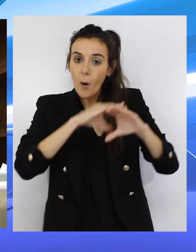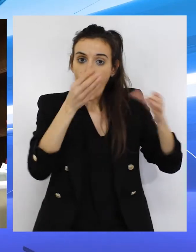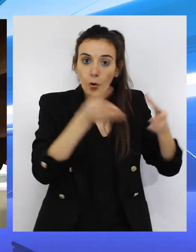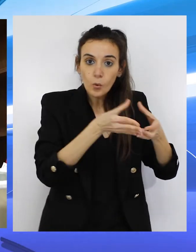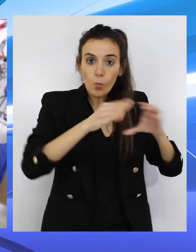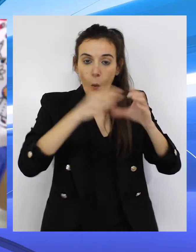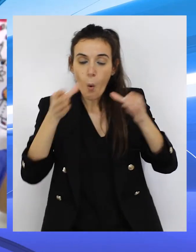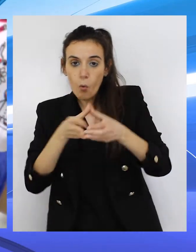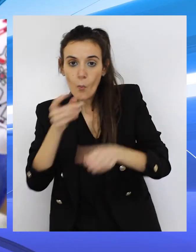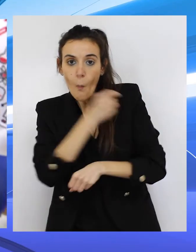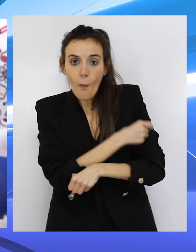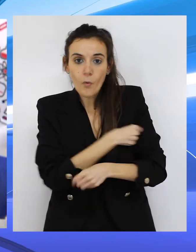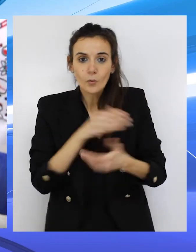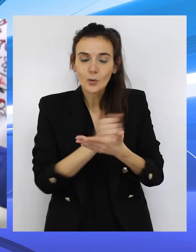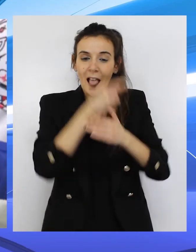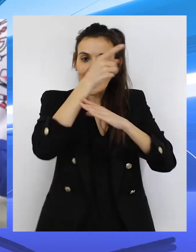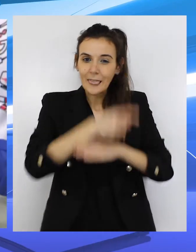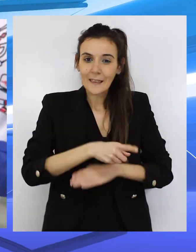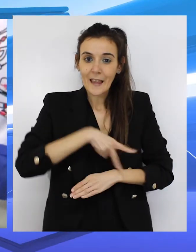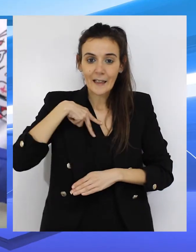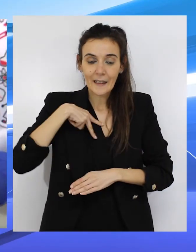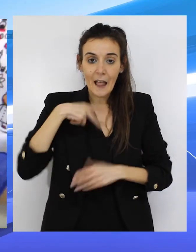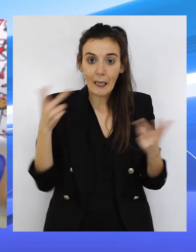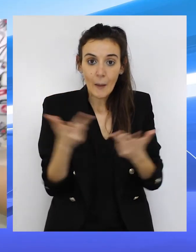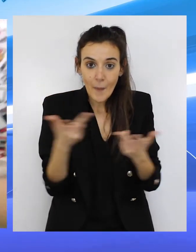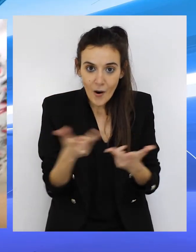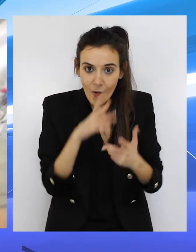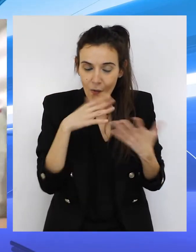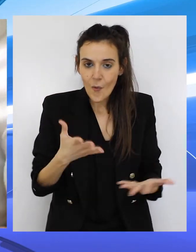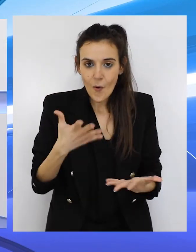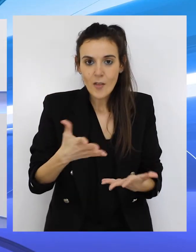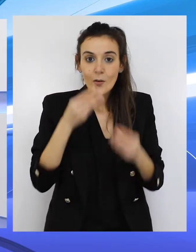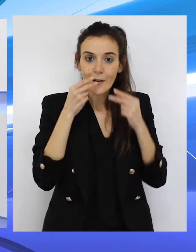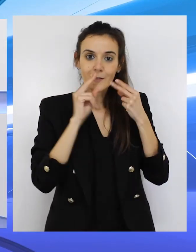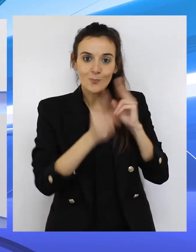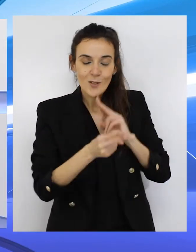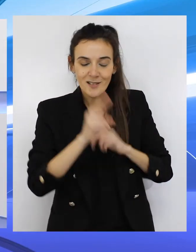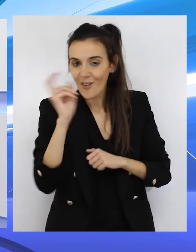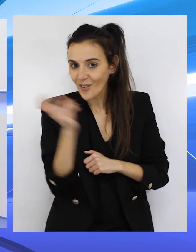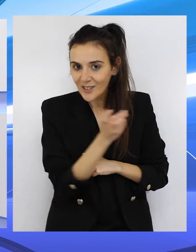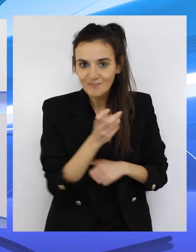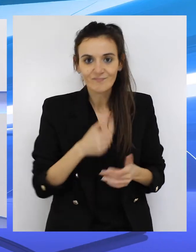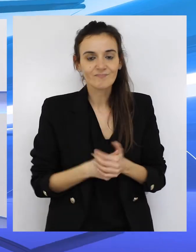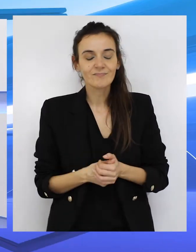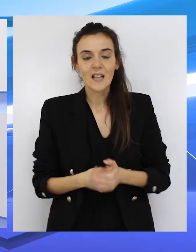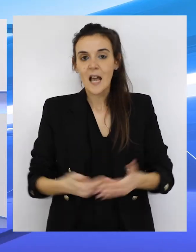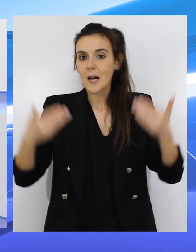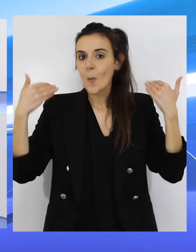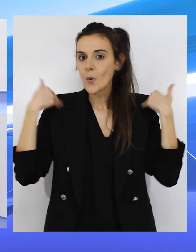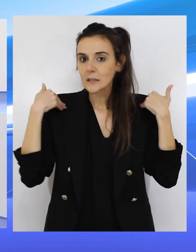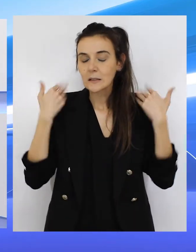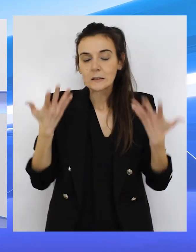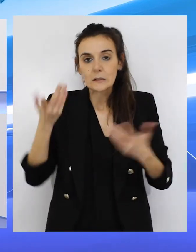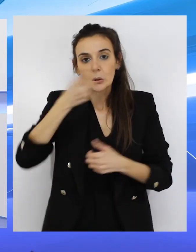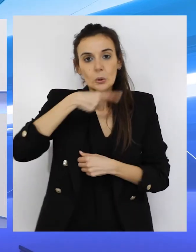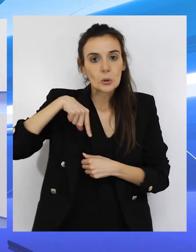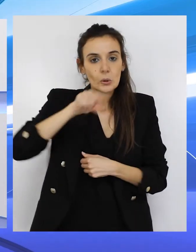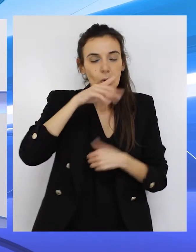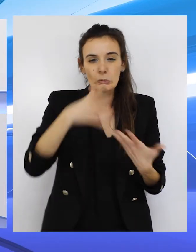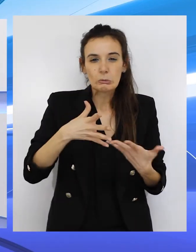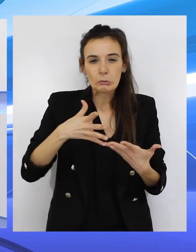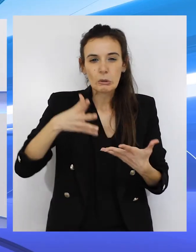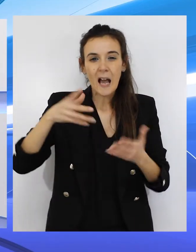su vacunación, el director general de Emergencias querría tener otra respuesta. Por responsabilidad nos tenemos que añadir a la